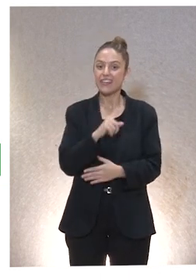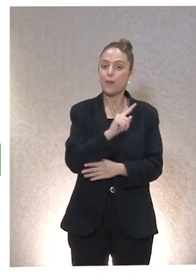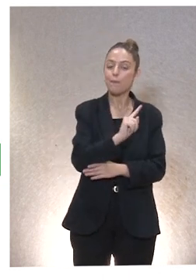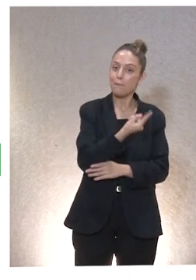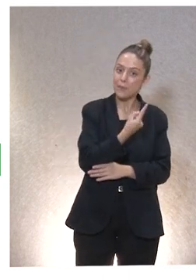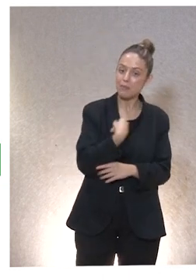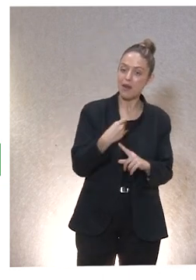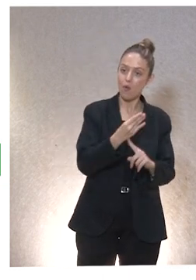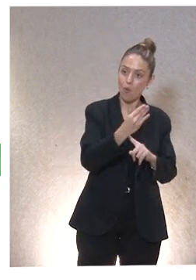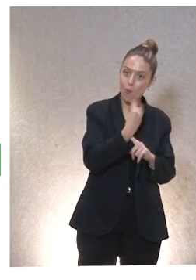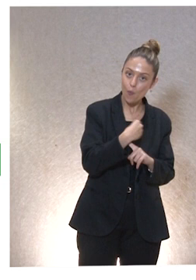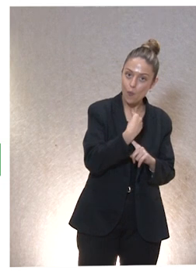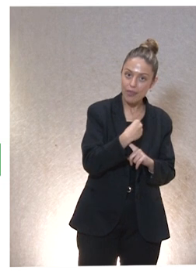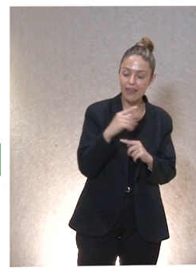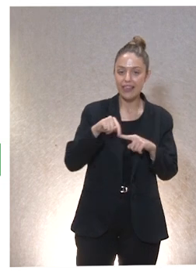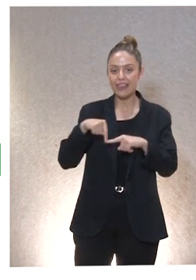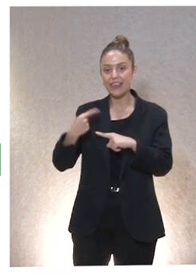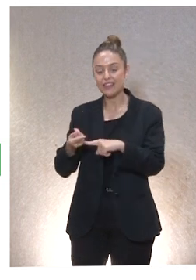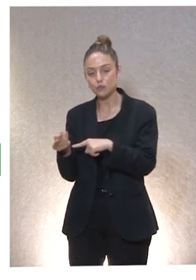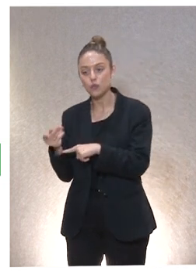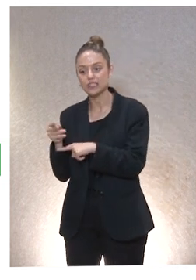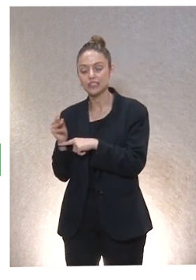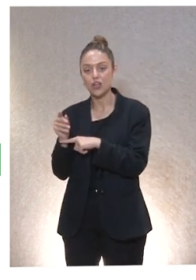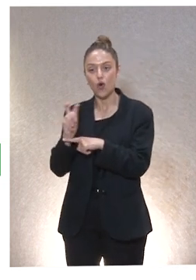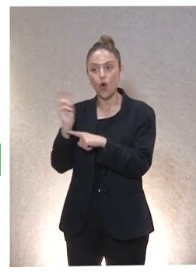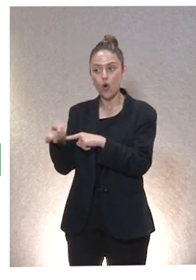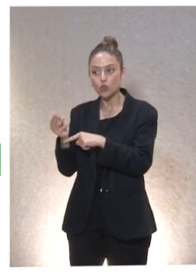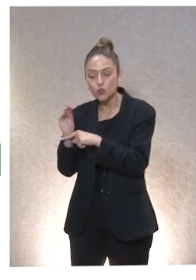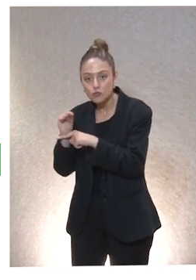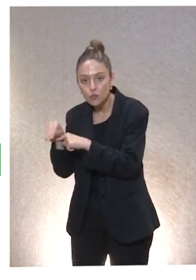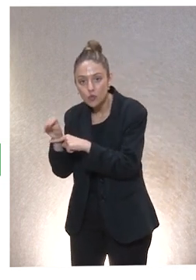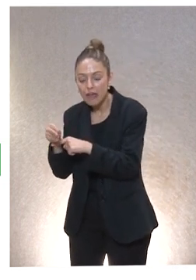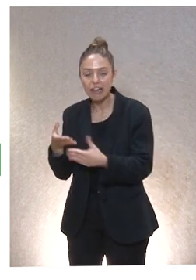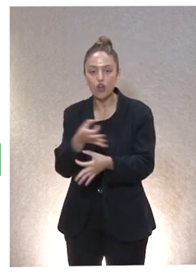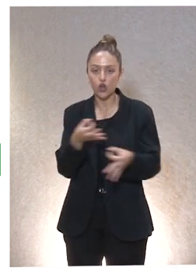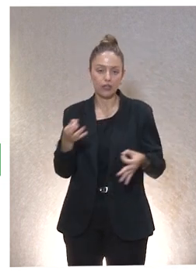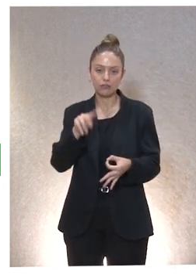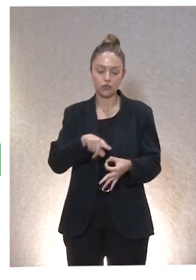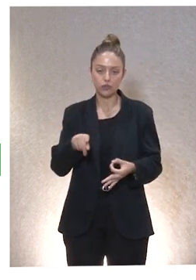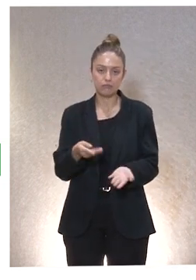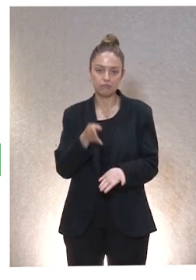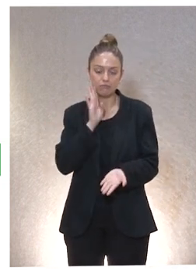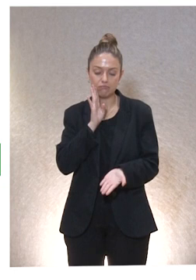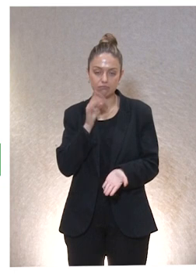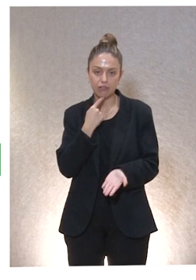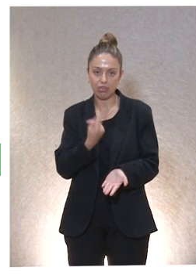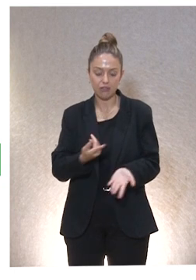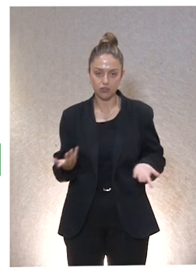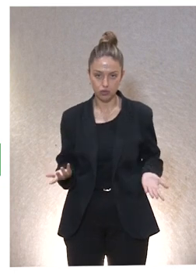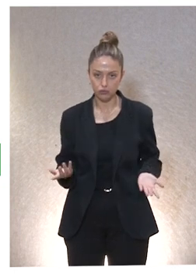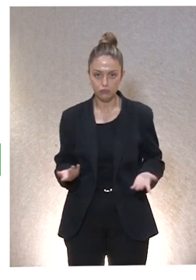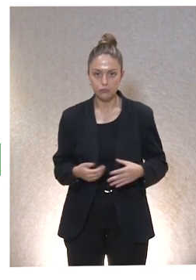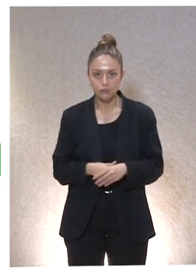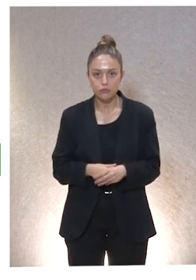me tengo que cuidar yo y después aprenderé a cuidar a otros, no es correcto. ¿Por qué? Por lo que digo ahí. Digamos